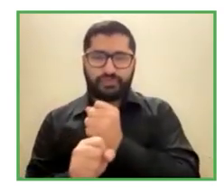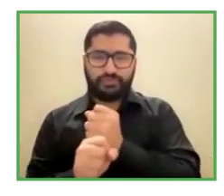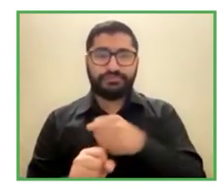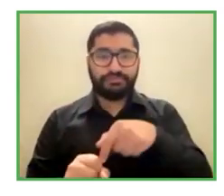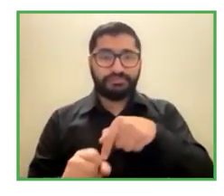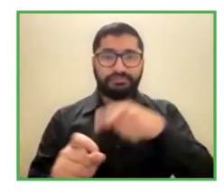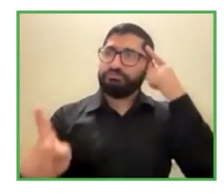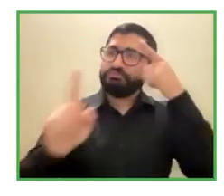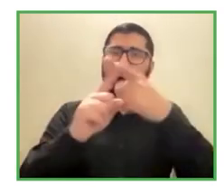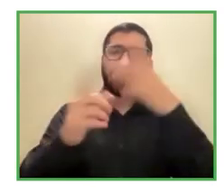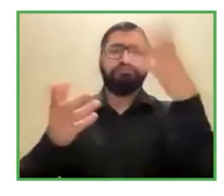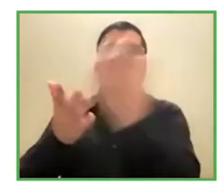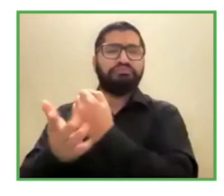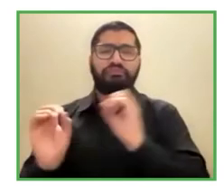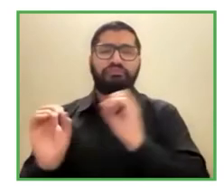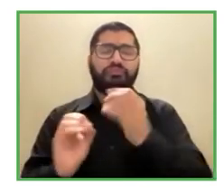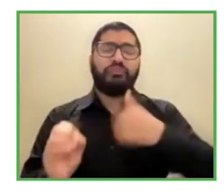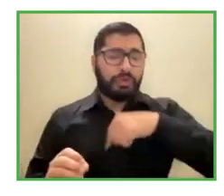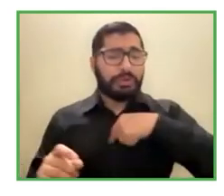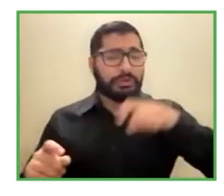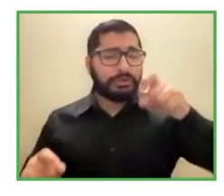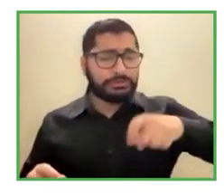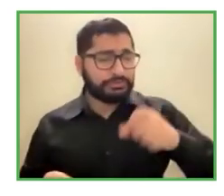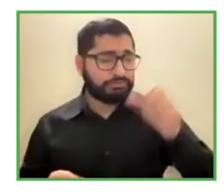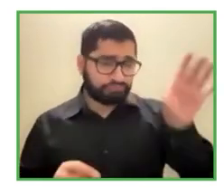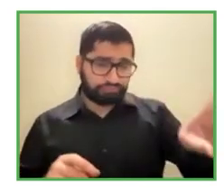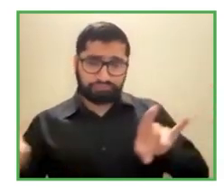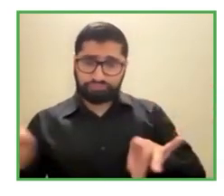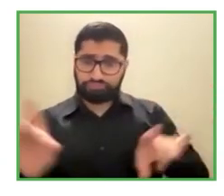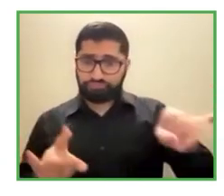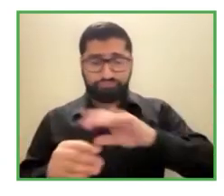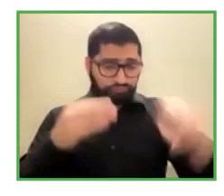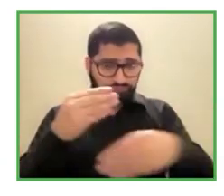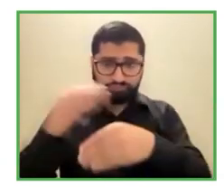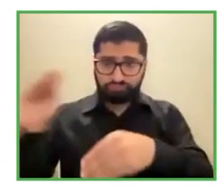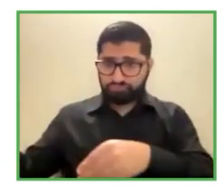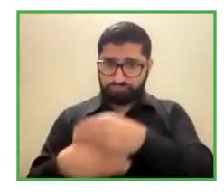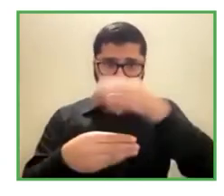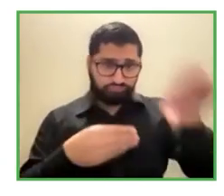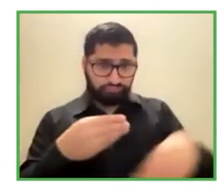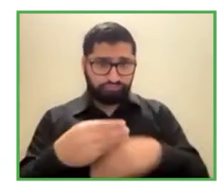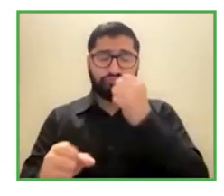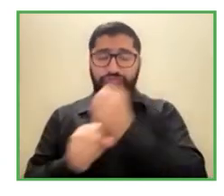con discapacidades y ese fue lo que decidimos hacer muchas gracias